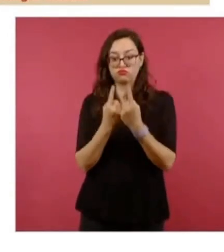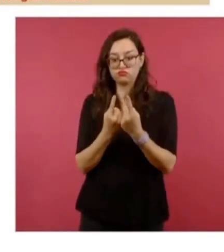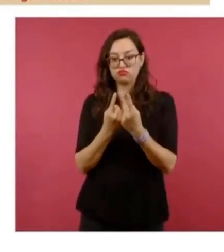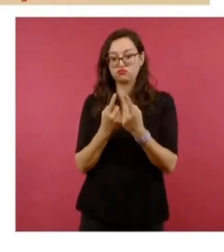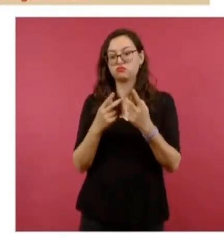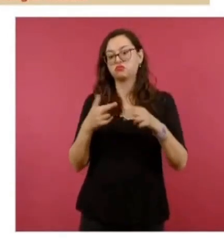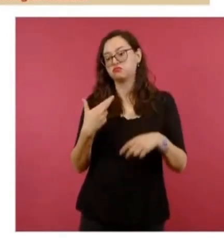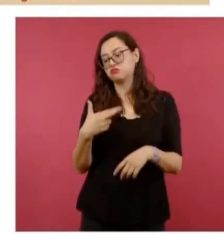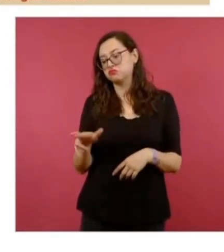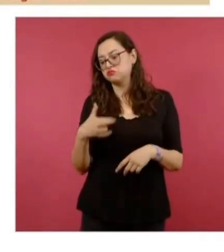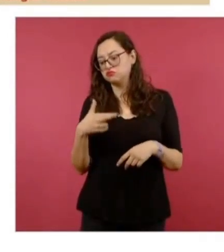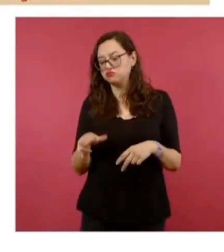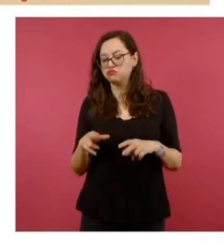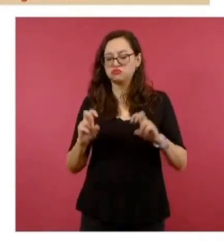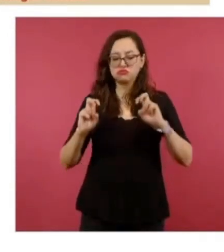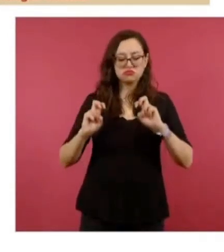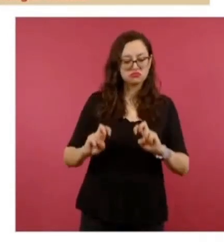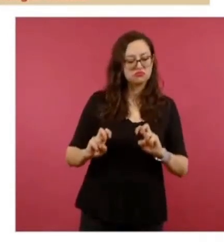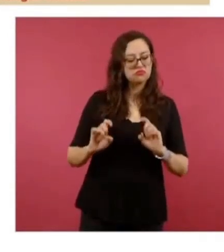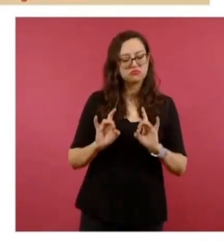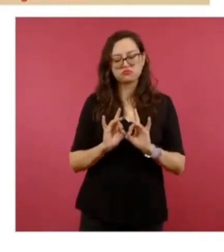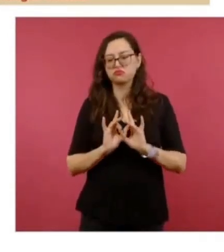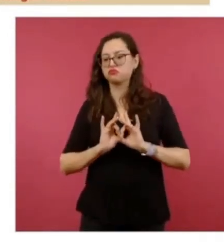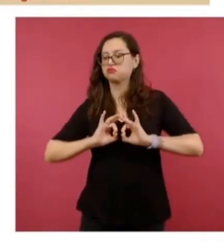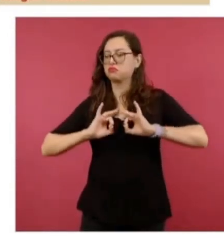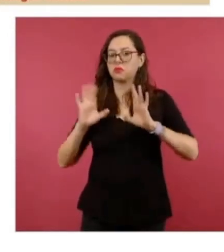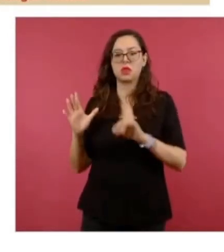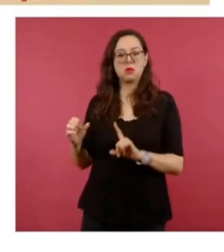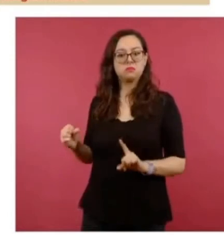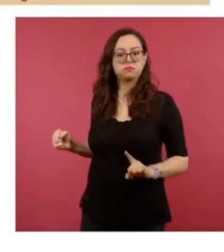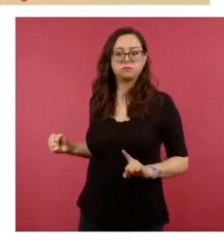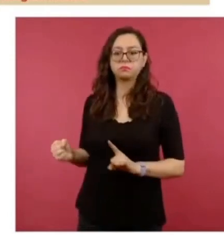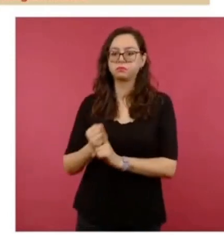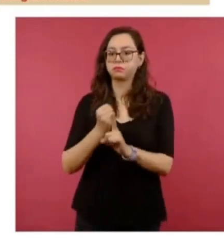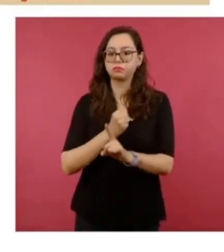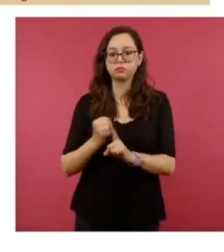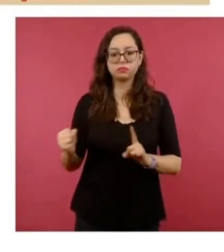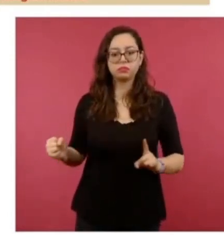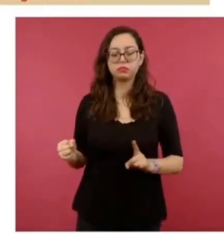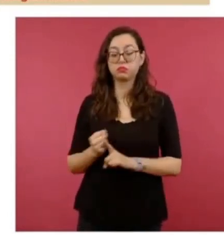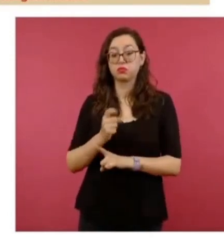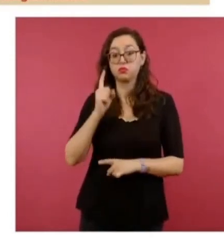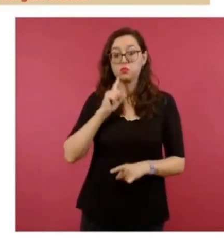Sergio N. habría agredido físicamente a su expareja, por lo que ésta salió del lugar,